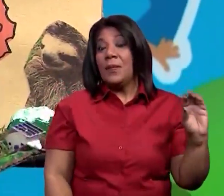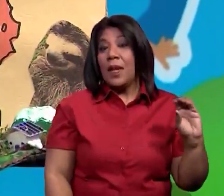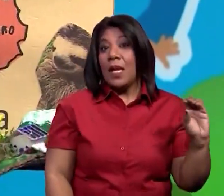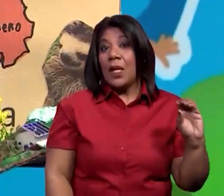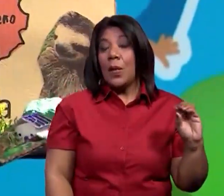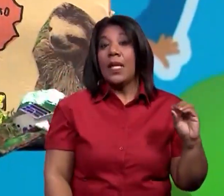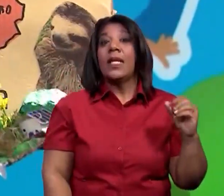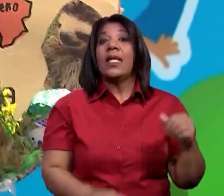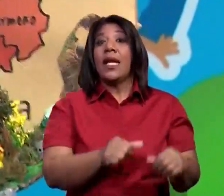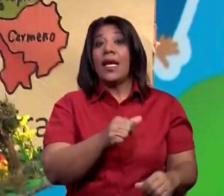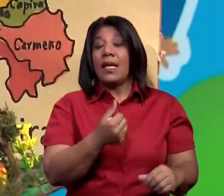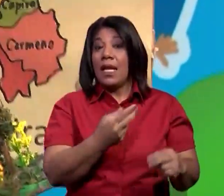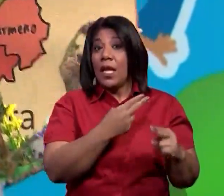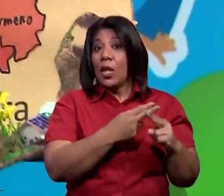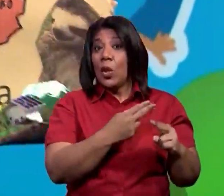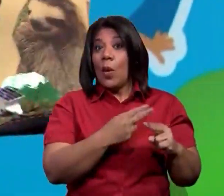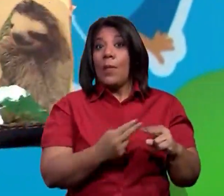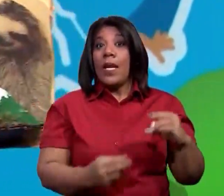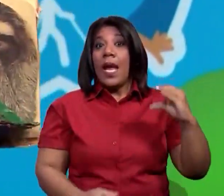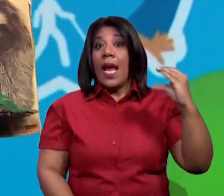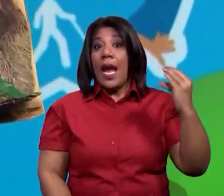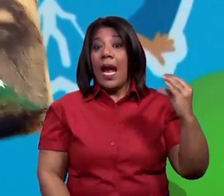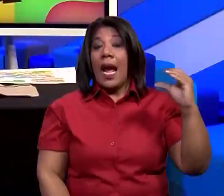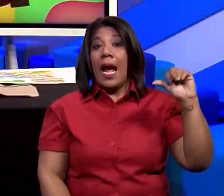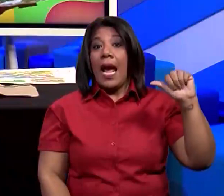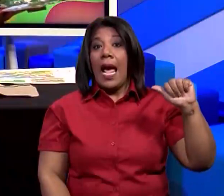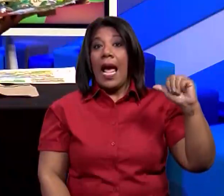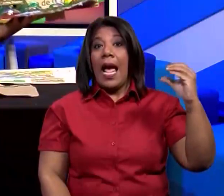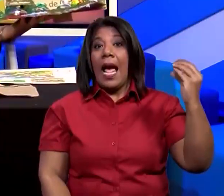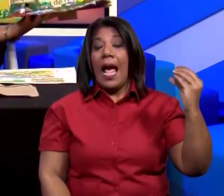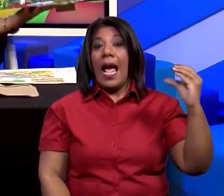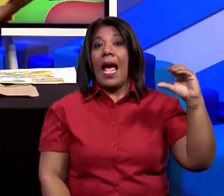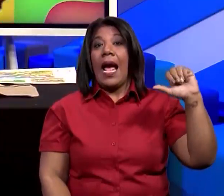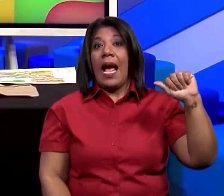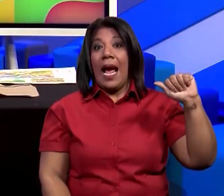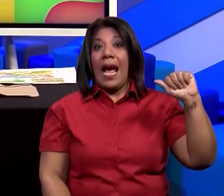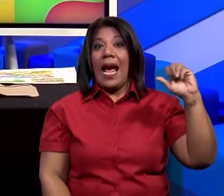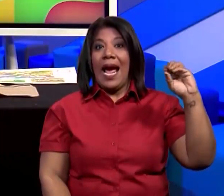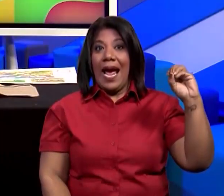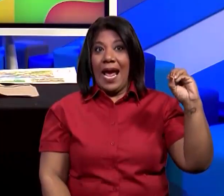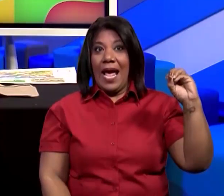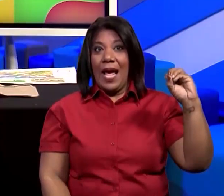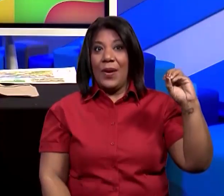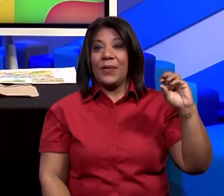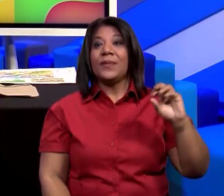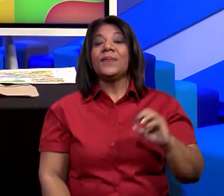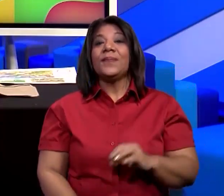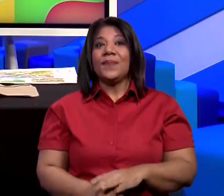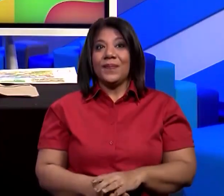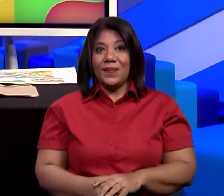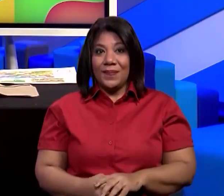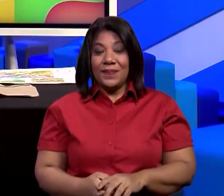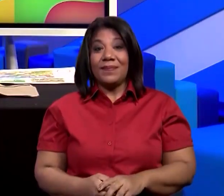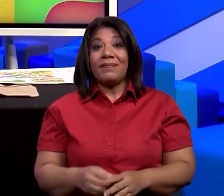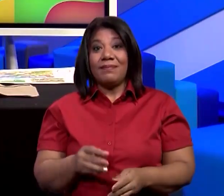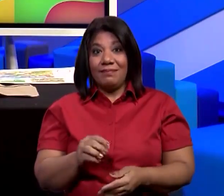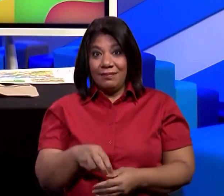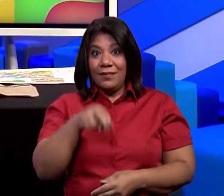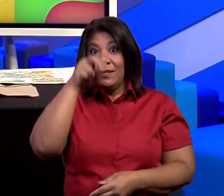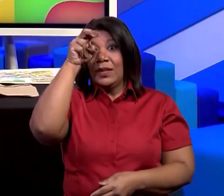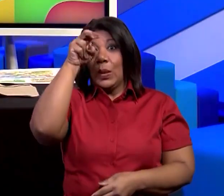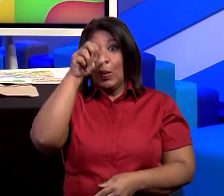cacao. Son los corregimientos que están en los límites